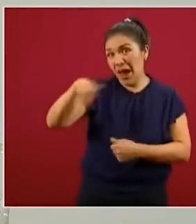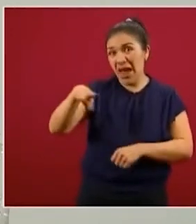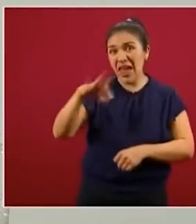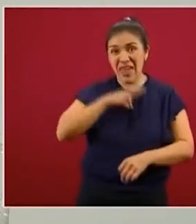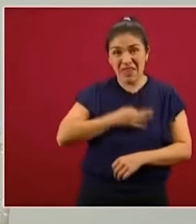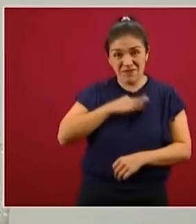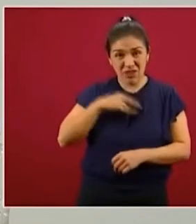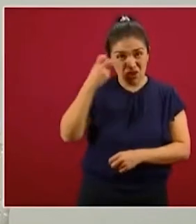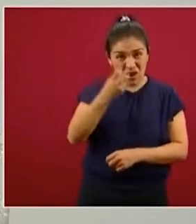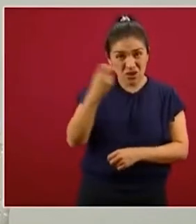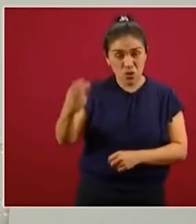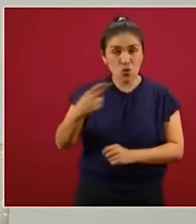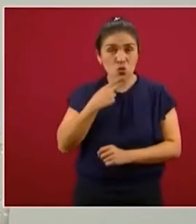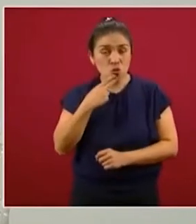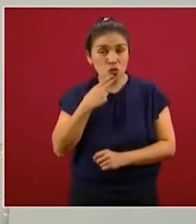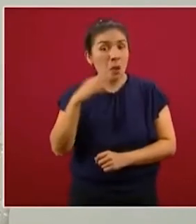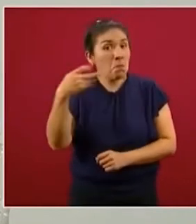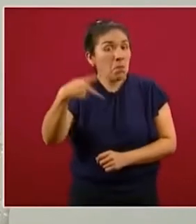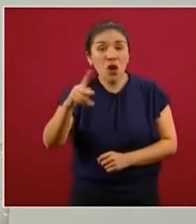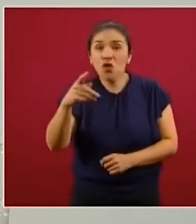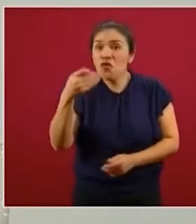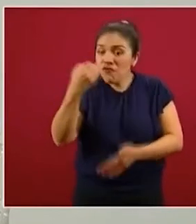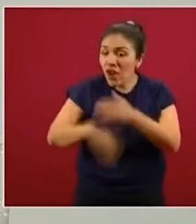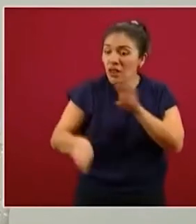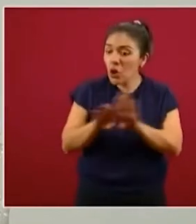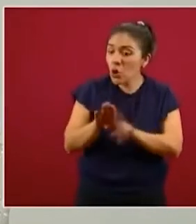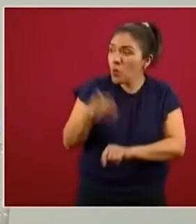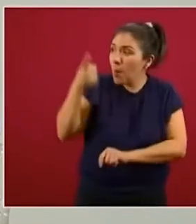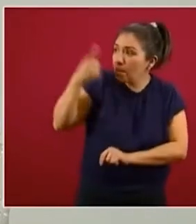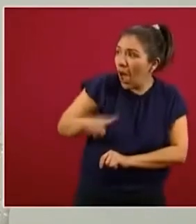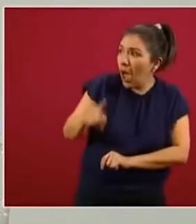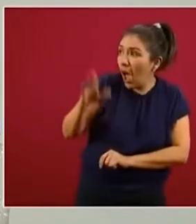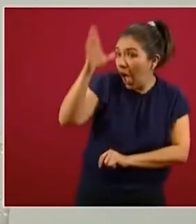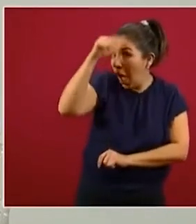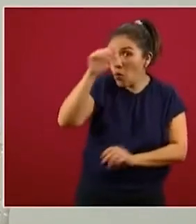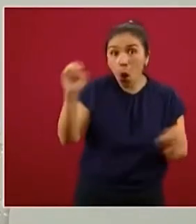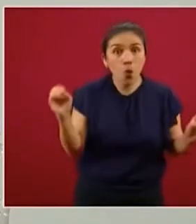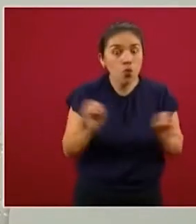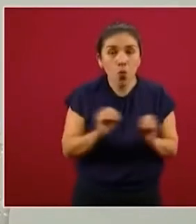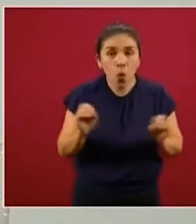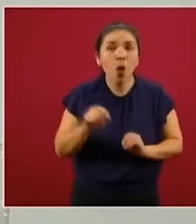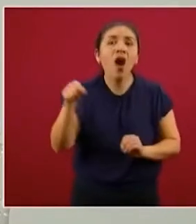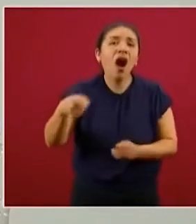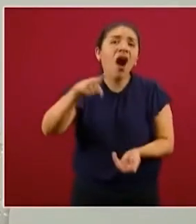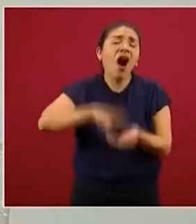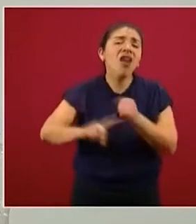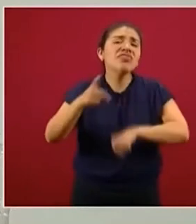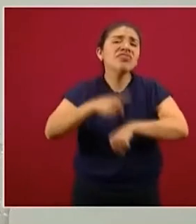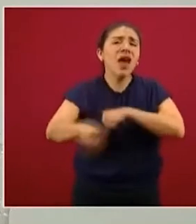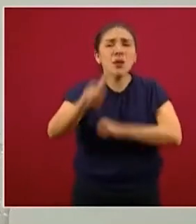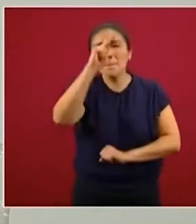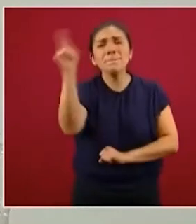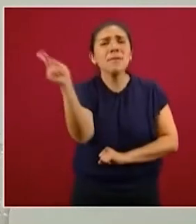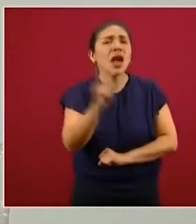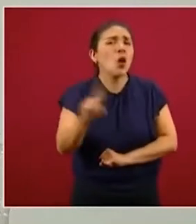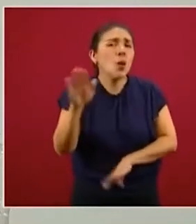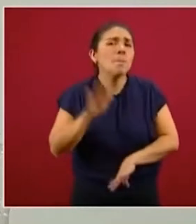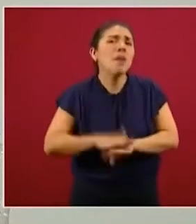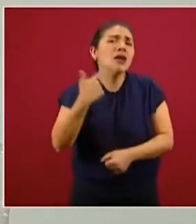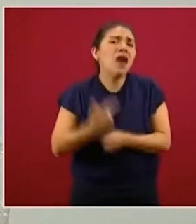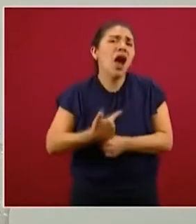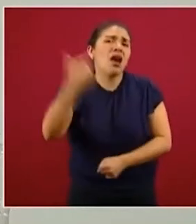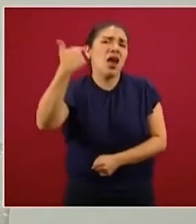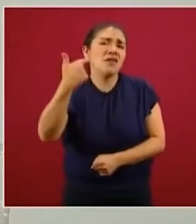sin una indicación específica provocan daños más graves de los